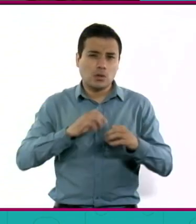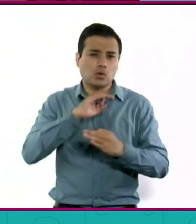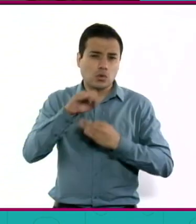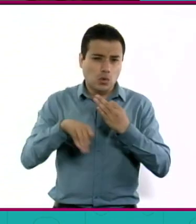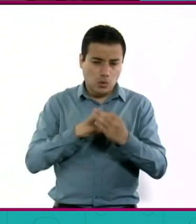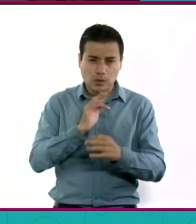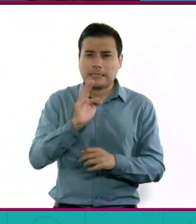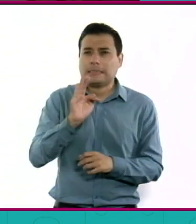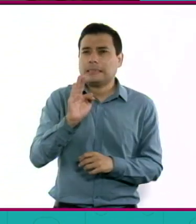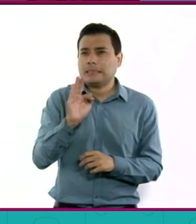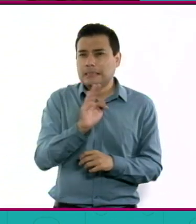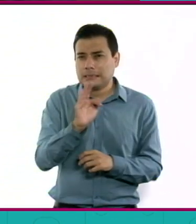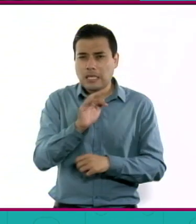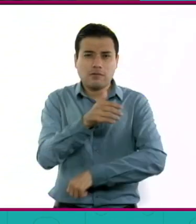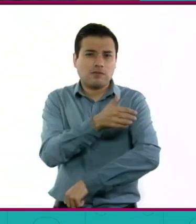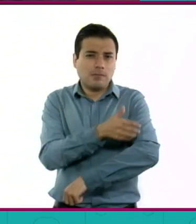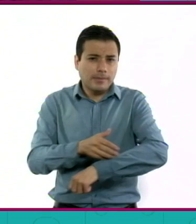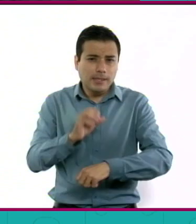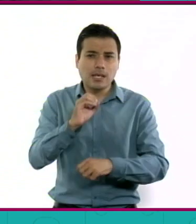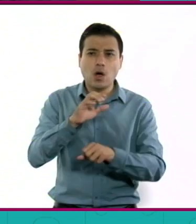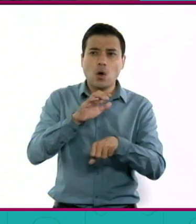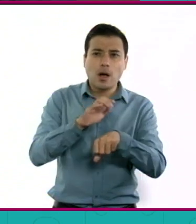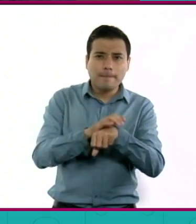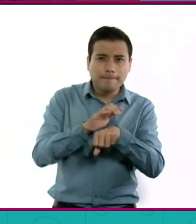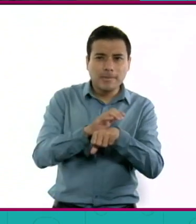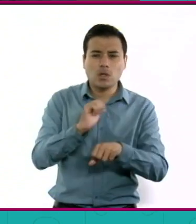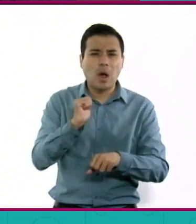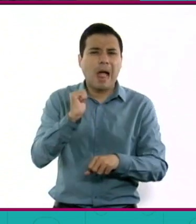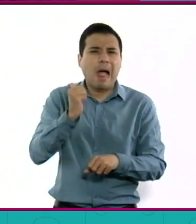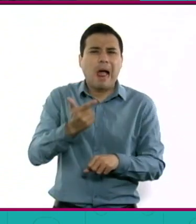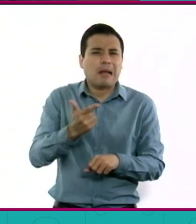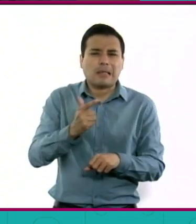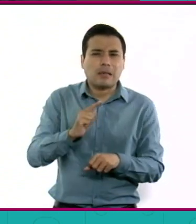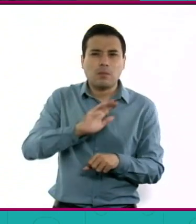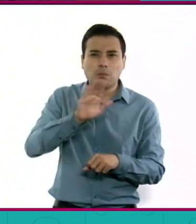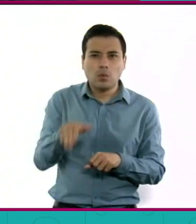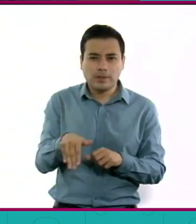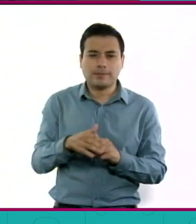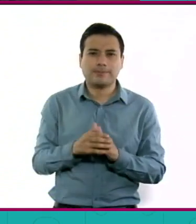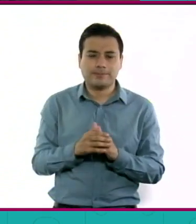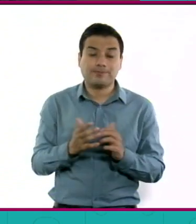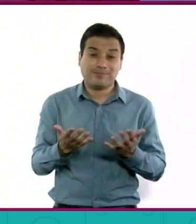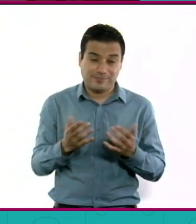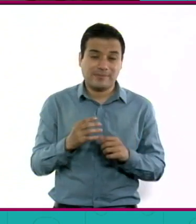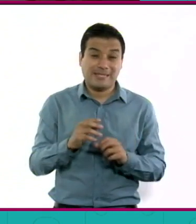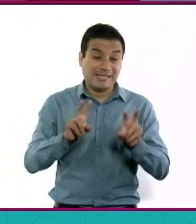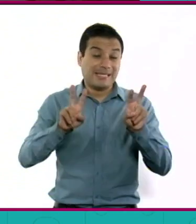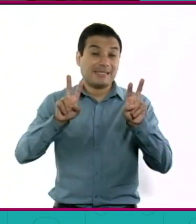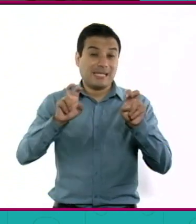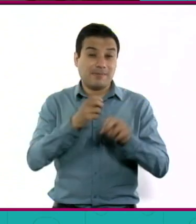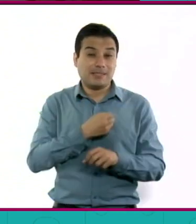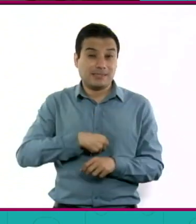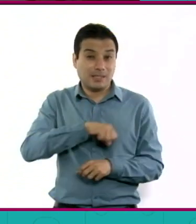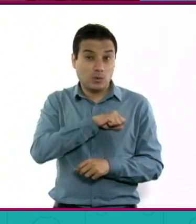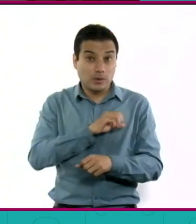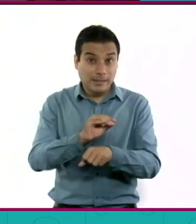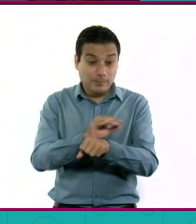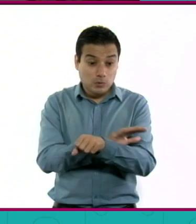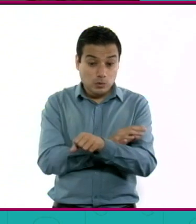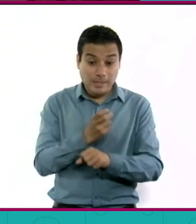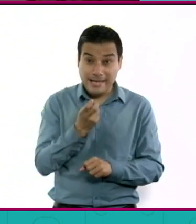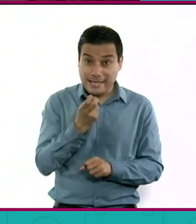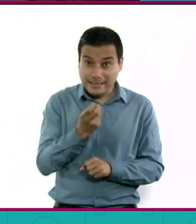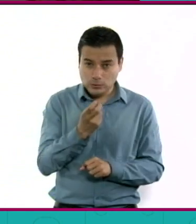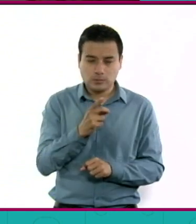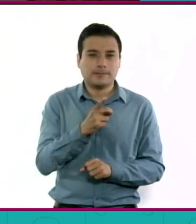duelo. Entonces, es muy importante que el tema de salud emocional sea una de nuestras grandes